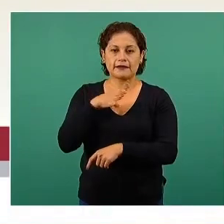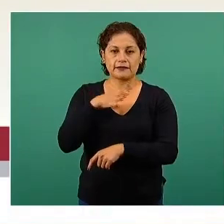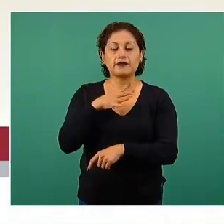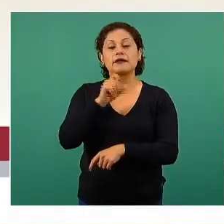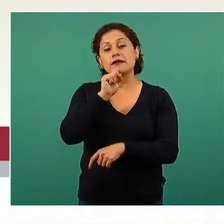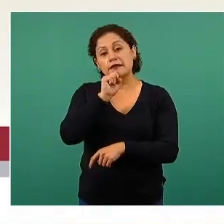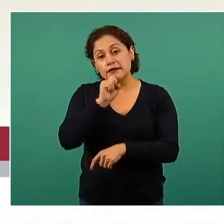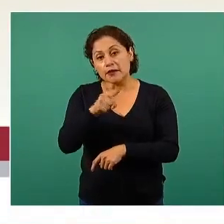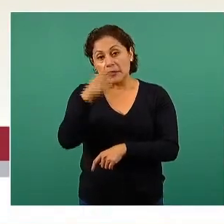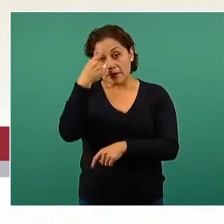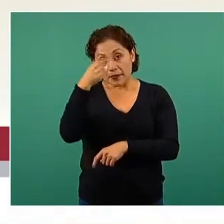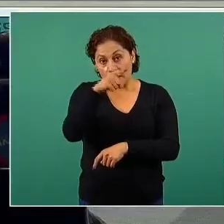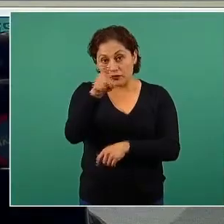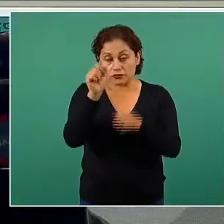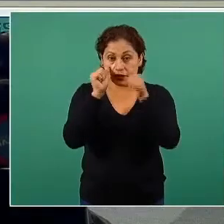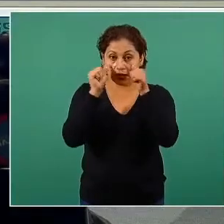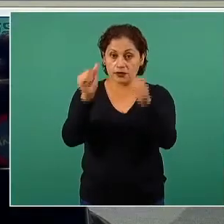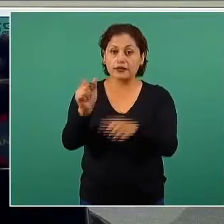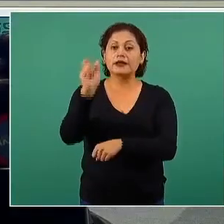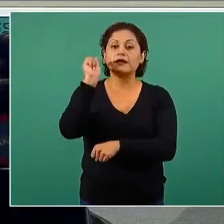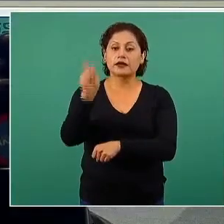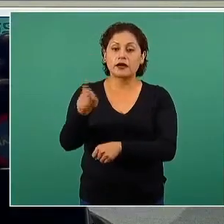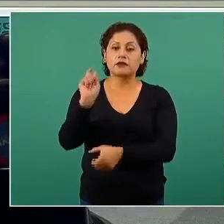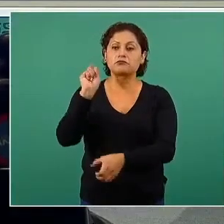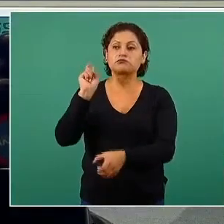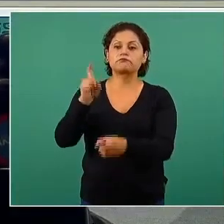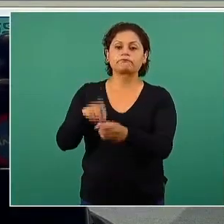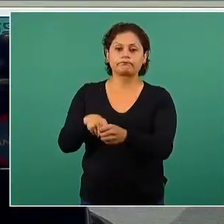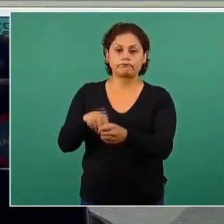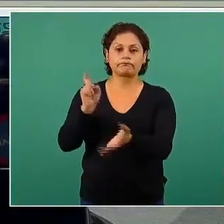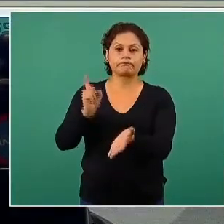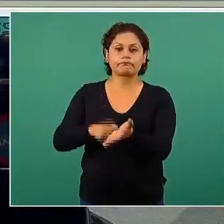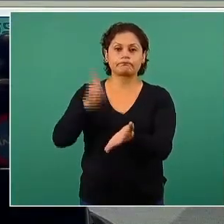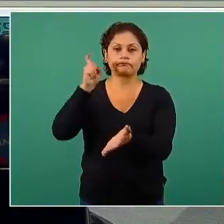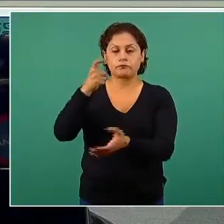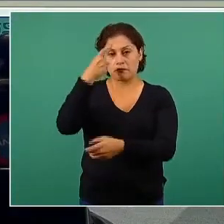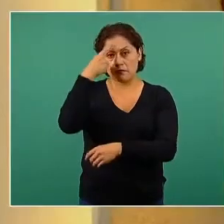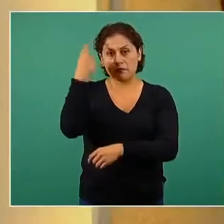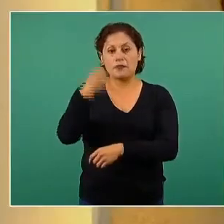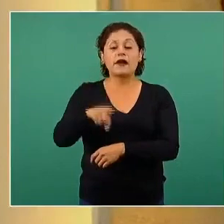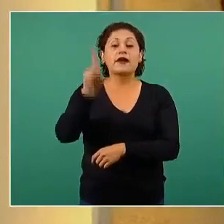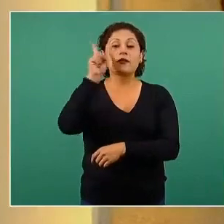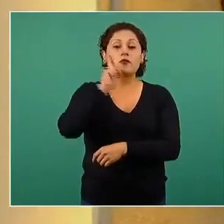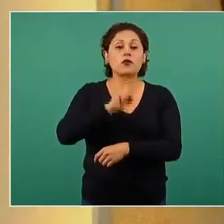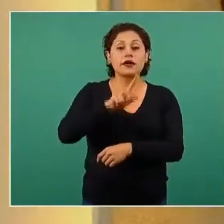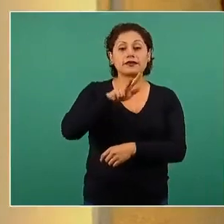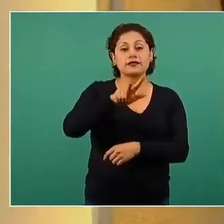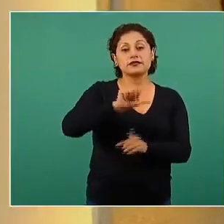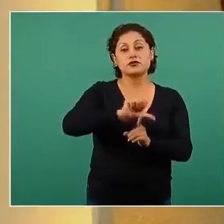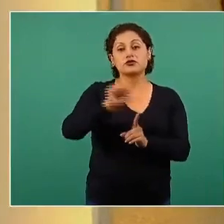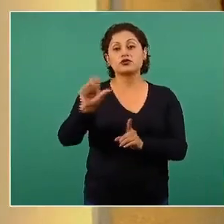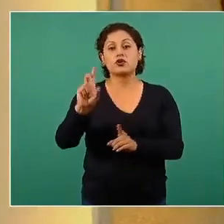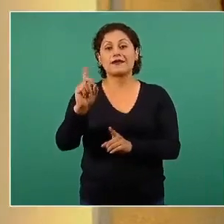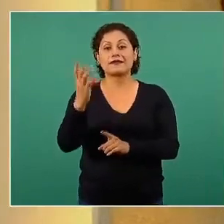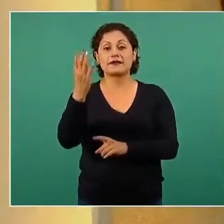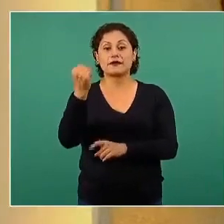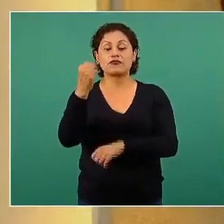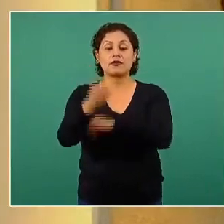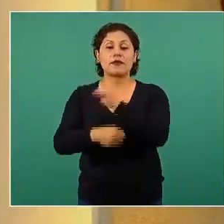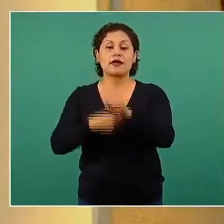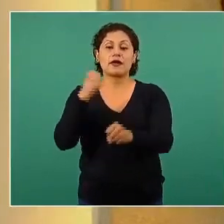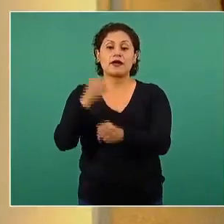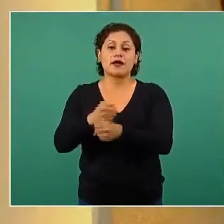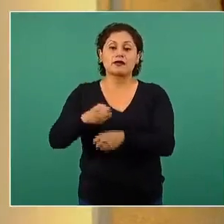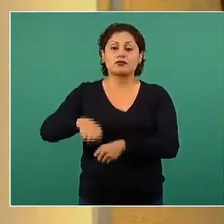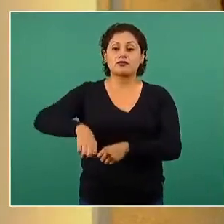ya hemos dicho en otras ocasiones. El registro abierto para mujeres de 18 a 39 años de edad, que son los grupos que en